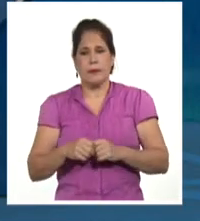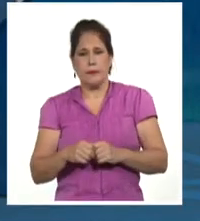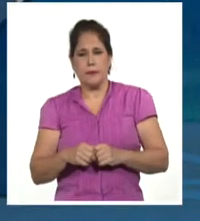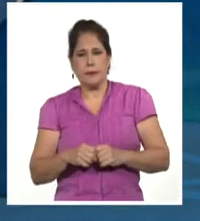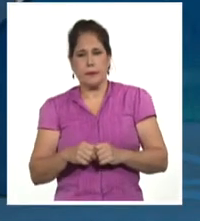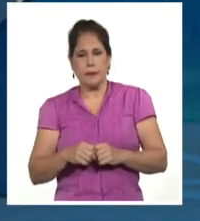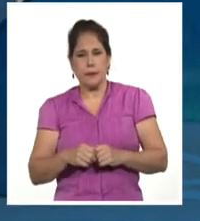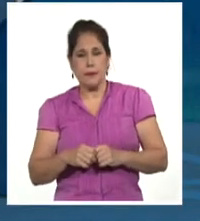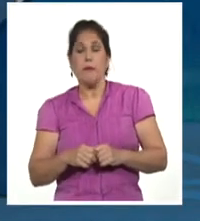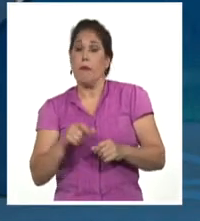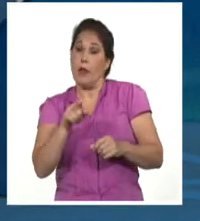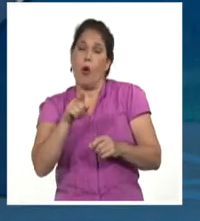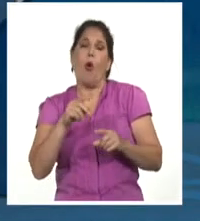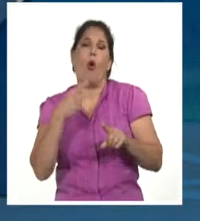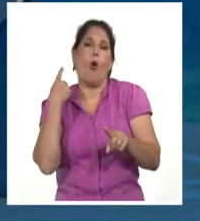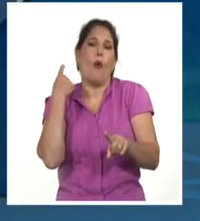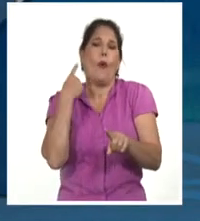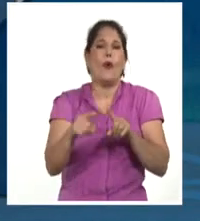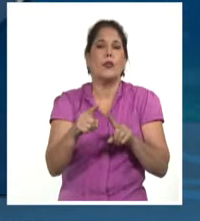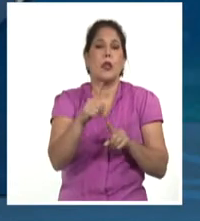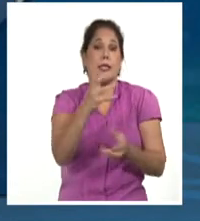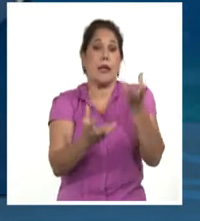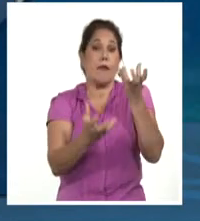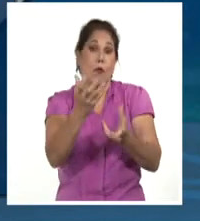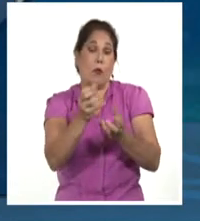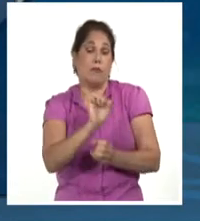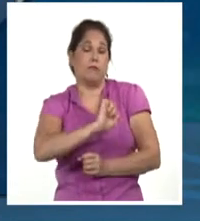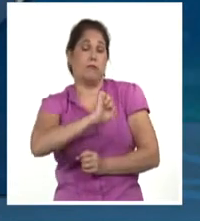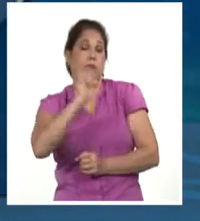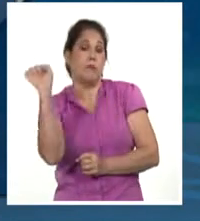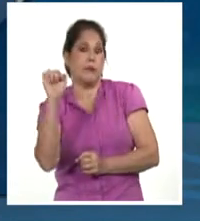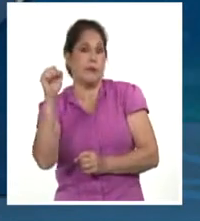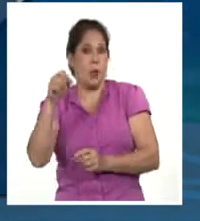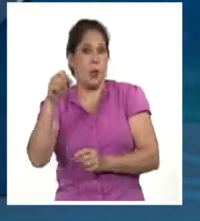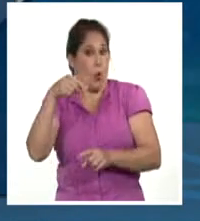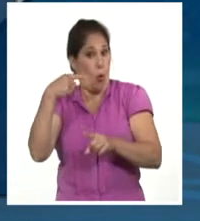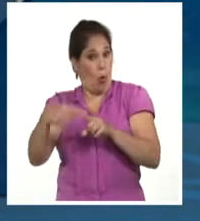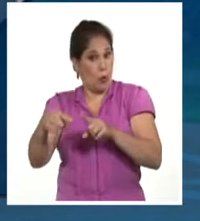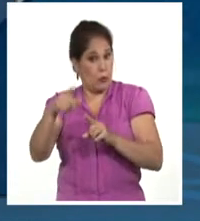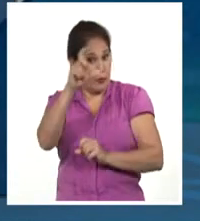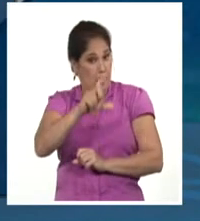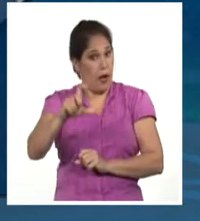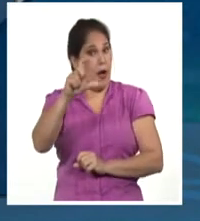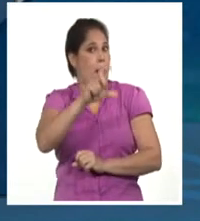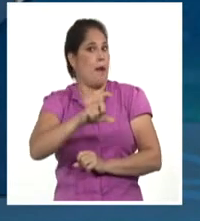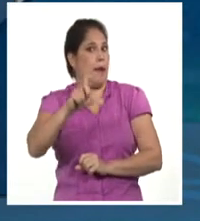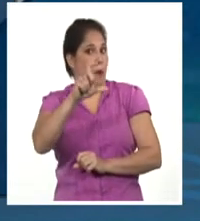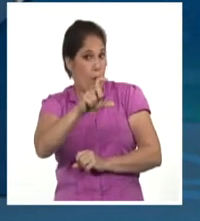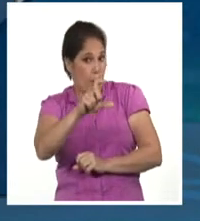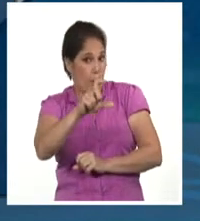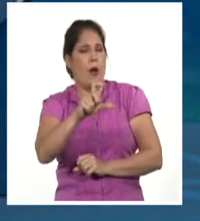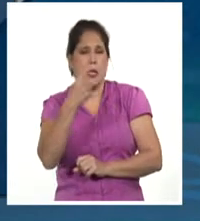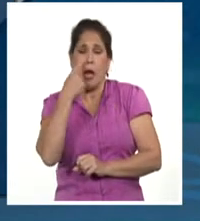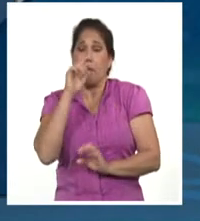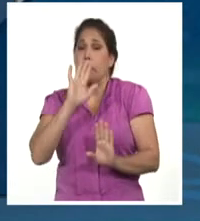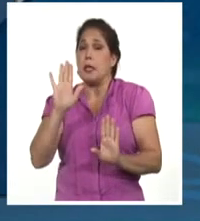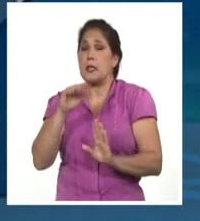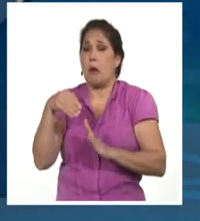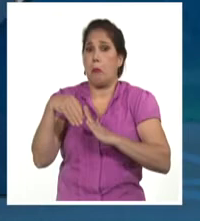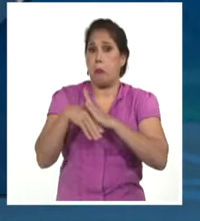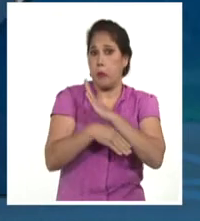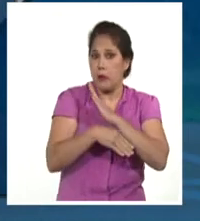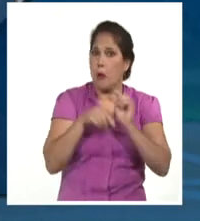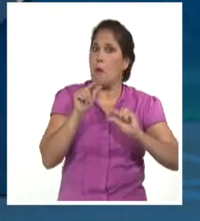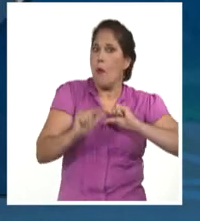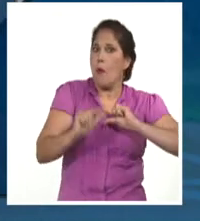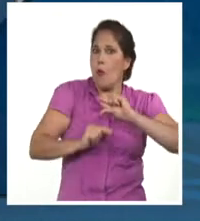cercas incluido, remolcó 5 para los cienfuejeros. Los Toros de Camagüey, ya muchos lo han dado por muertos, pero